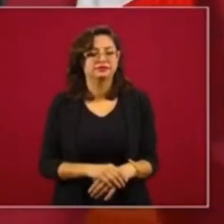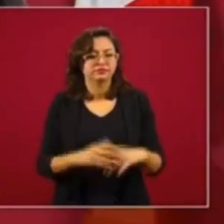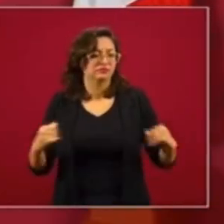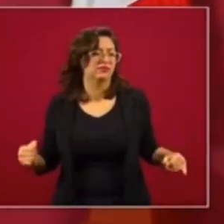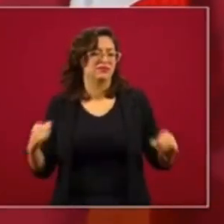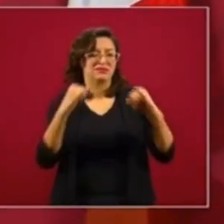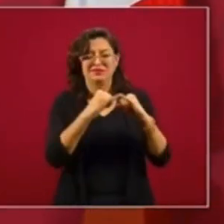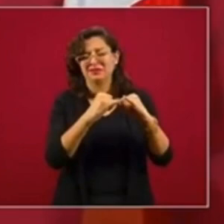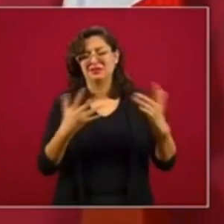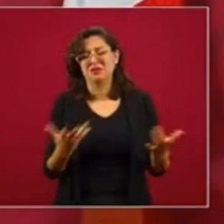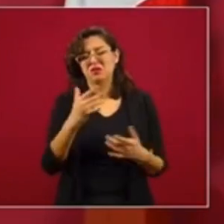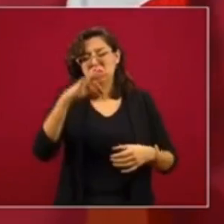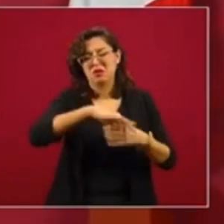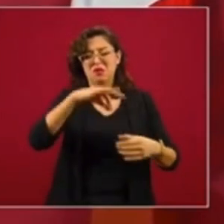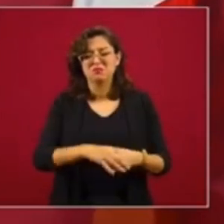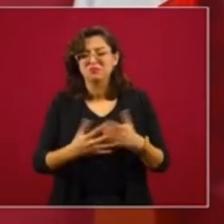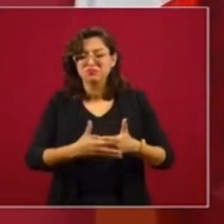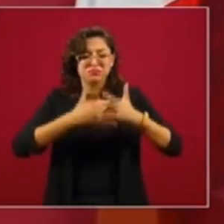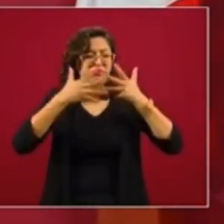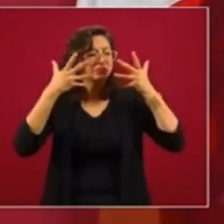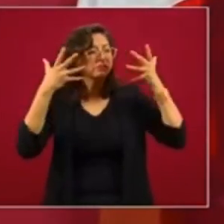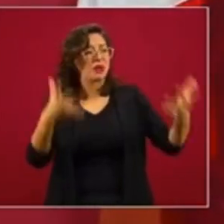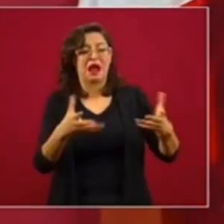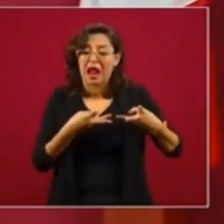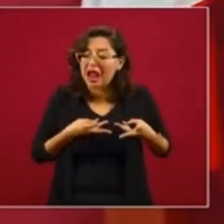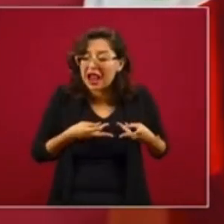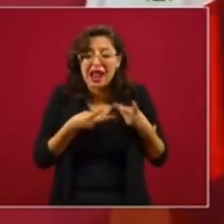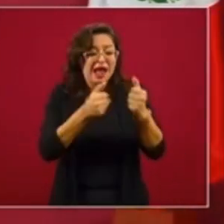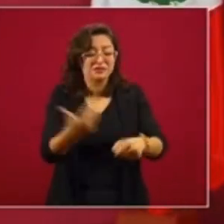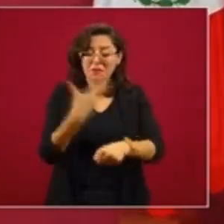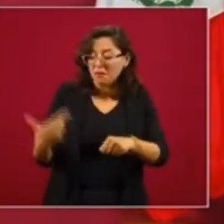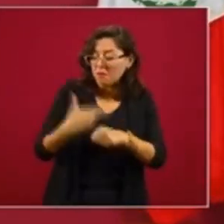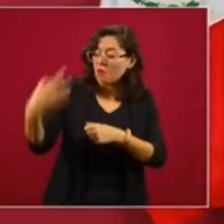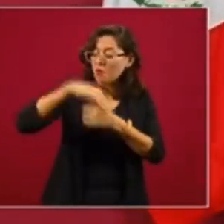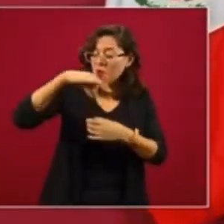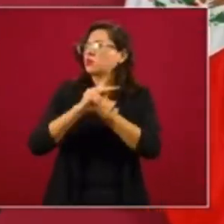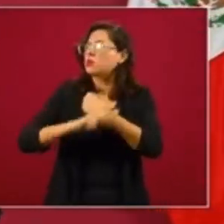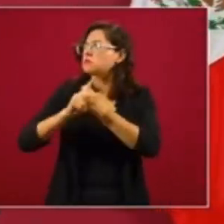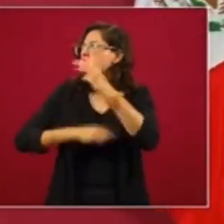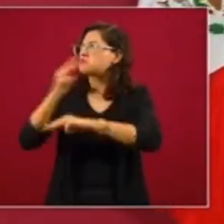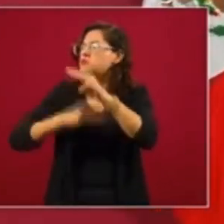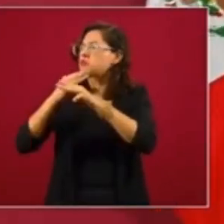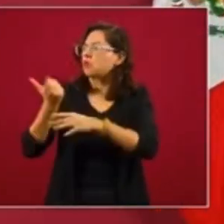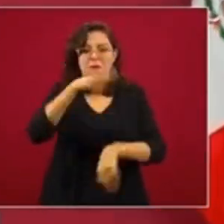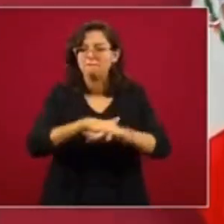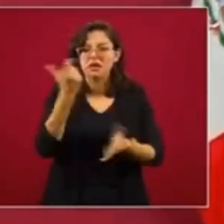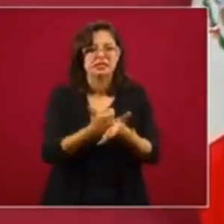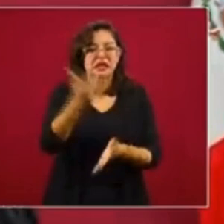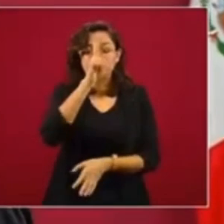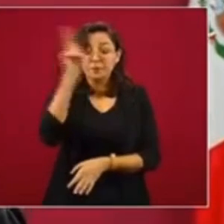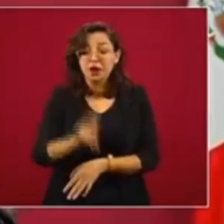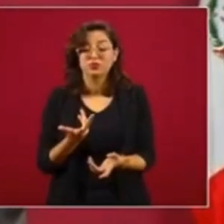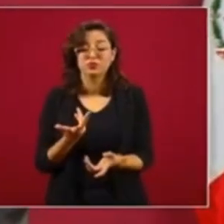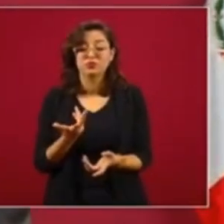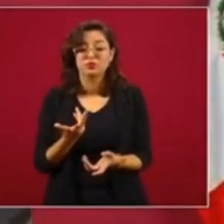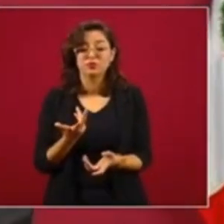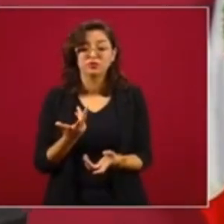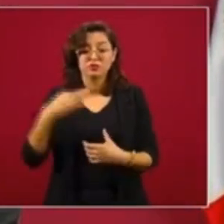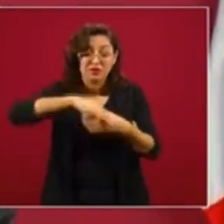un aparato durante todo este periodo, costosísimo. Es el aparato de organización de elecciones más caro del mundo. Y nunca garantizaron